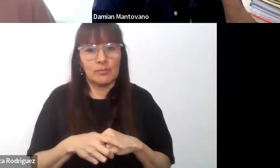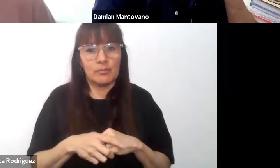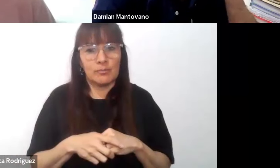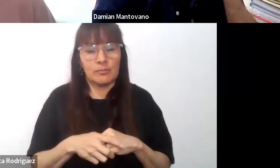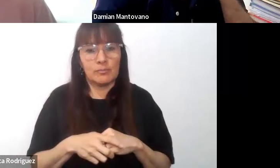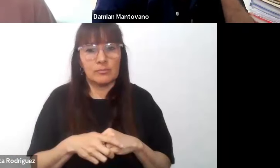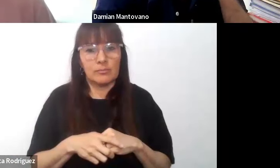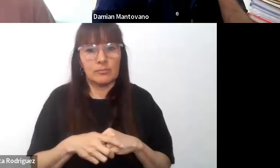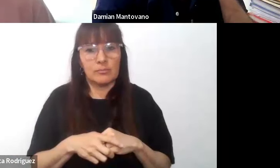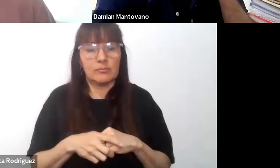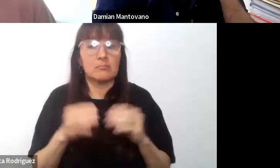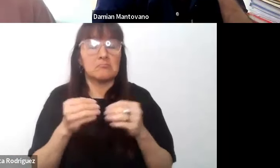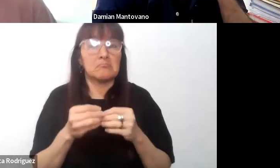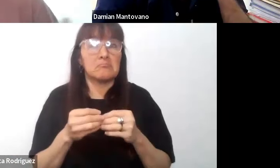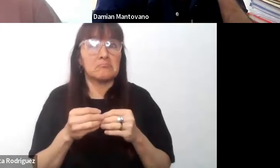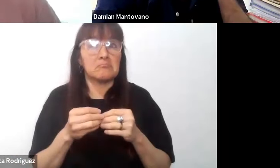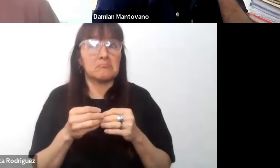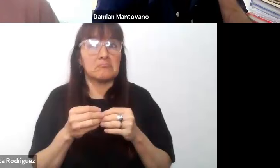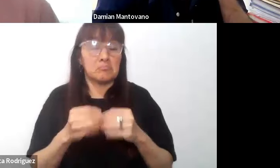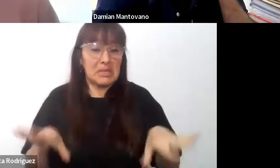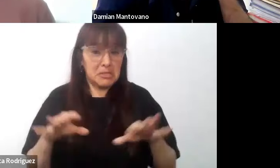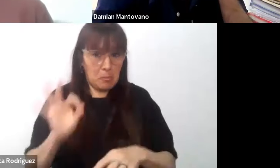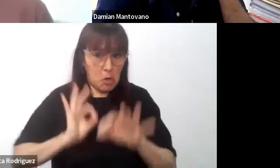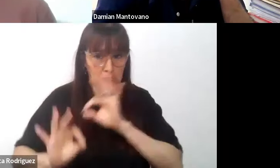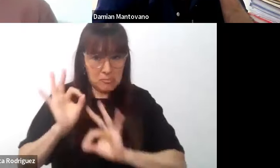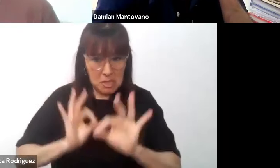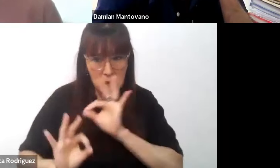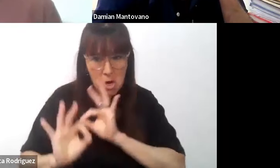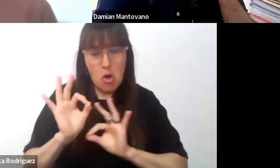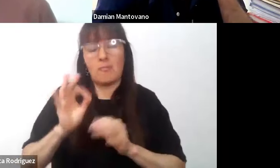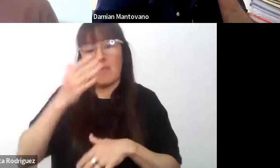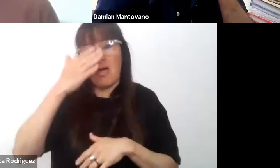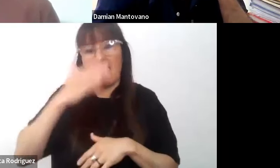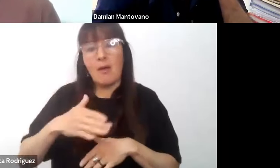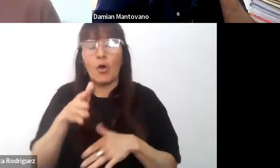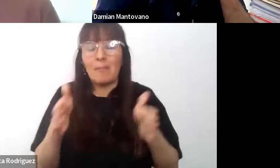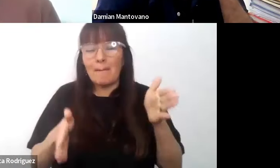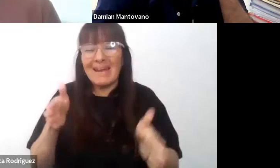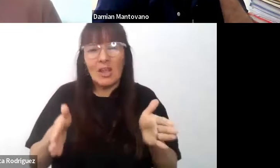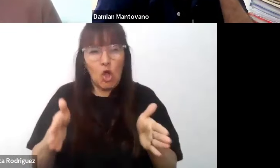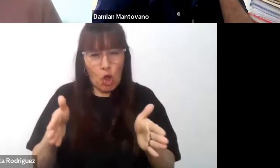a principios del siglo, después fue un periodo de segregación,